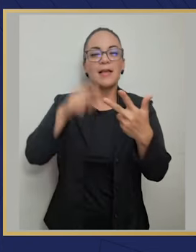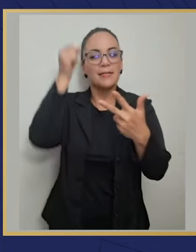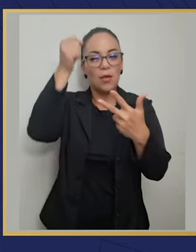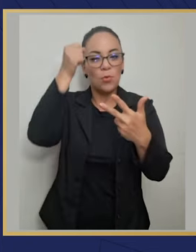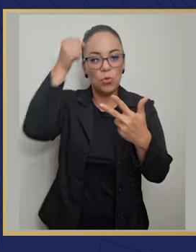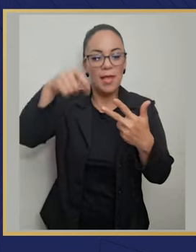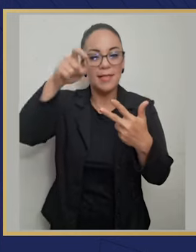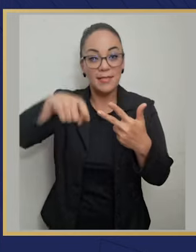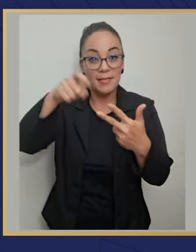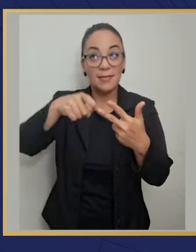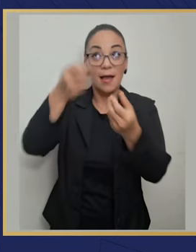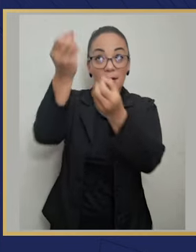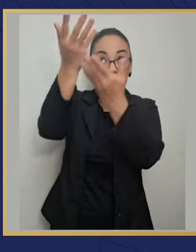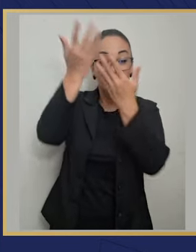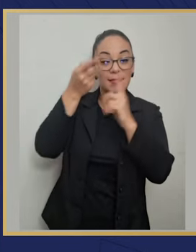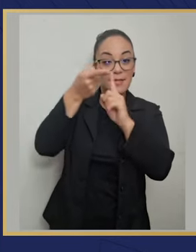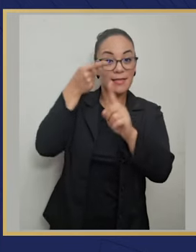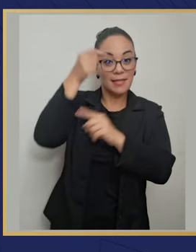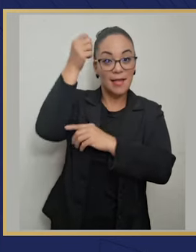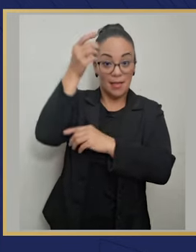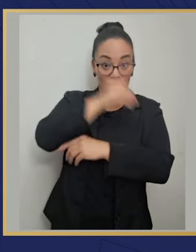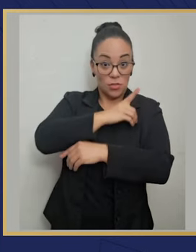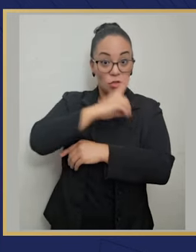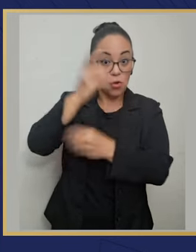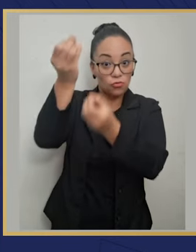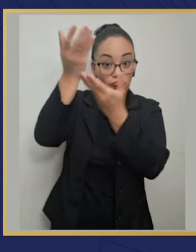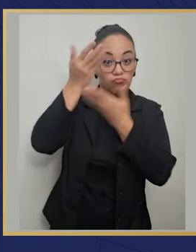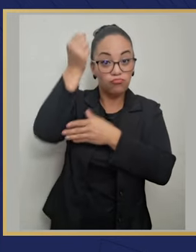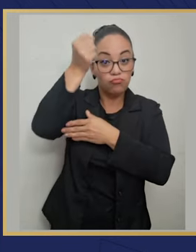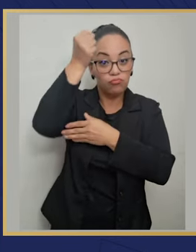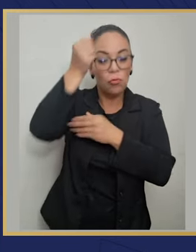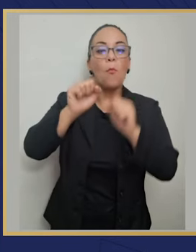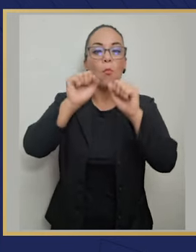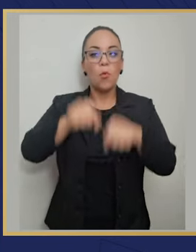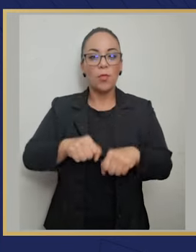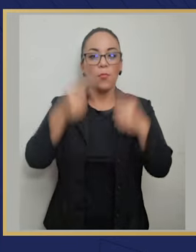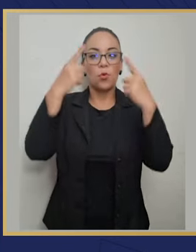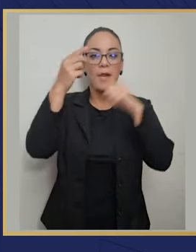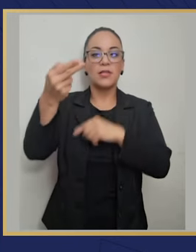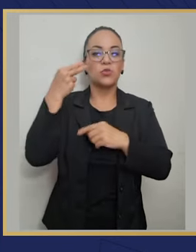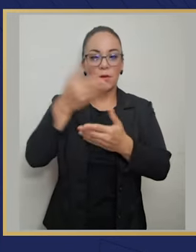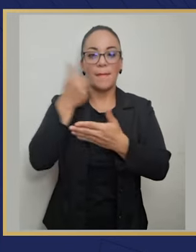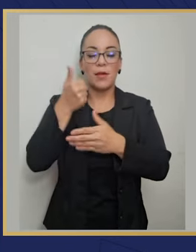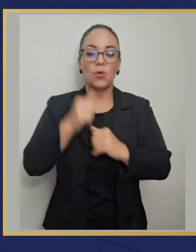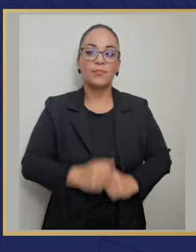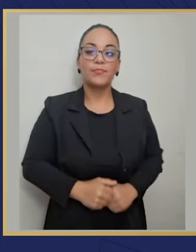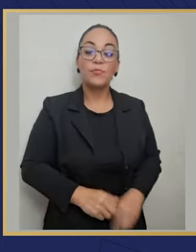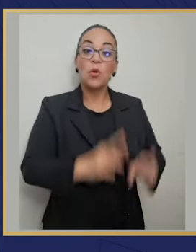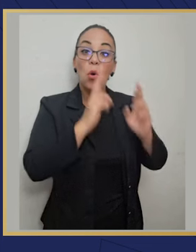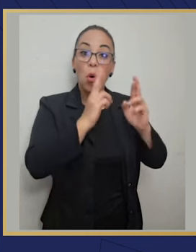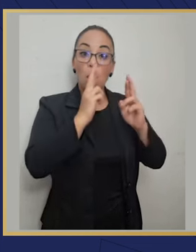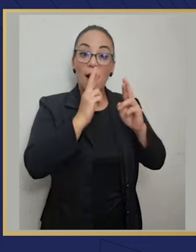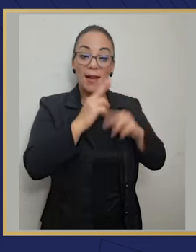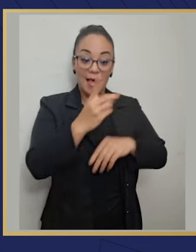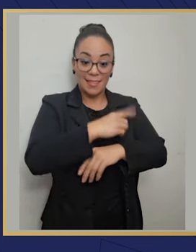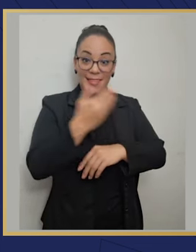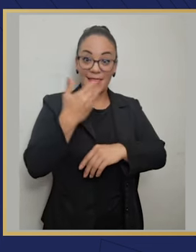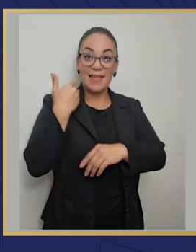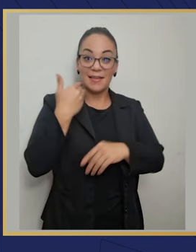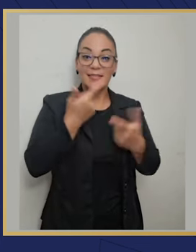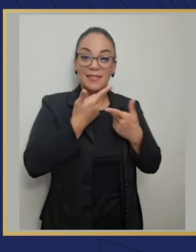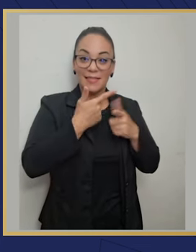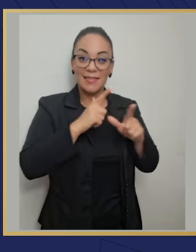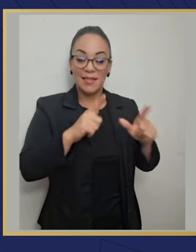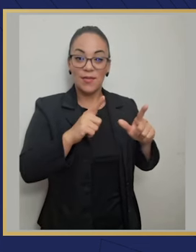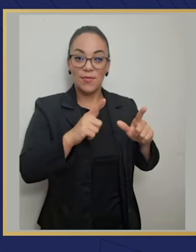que con la sabiduría necesaria viniendo de Dios podemos construir la mejor de las historias ojalá que estos días que